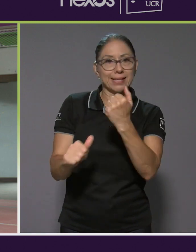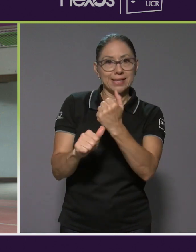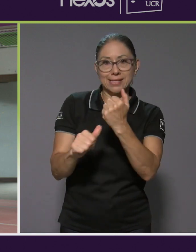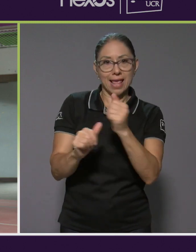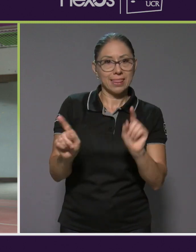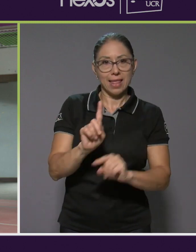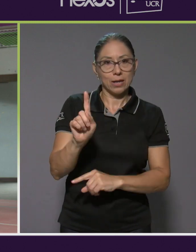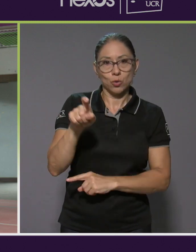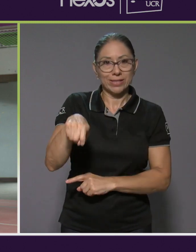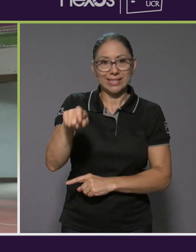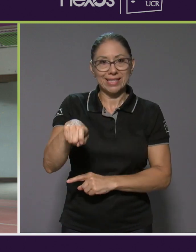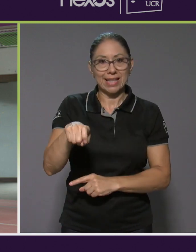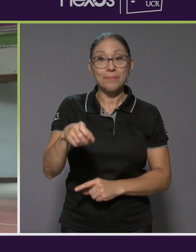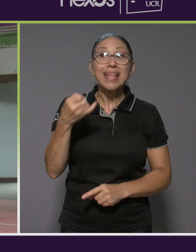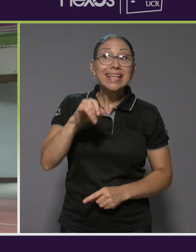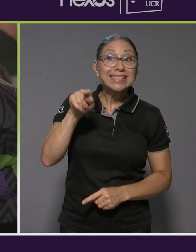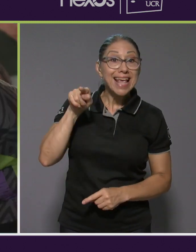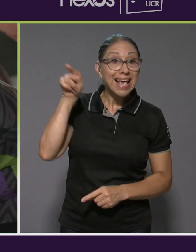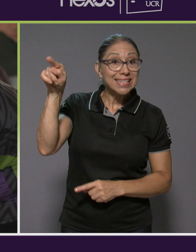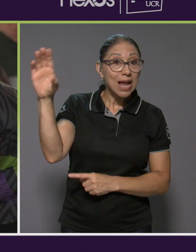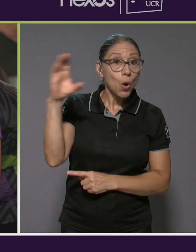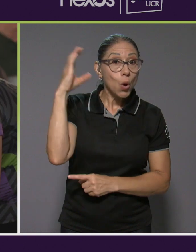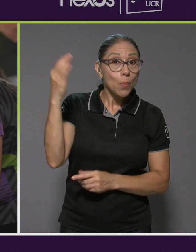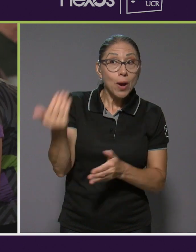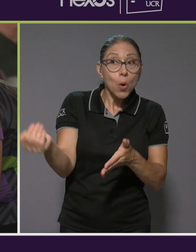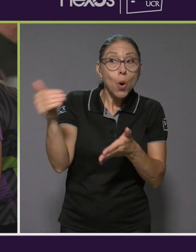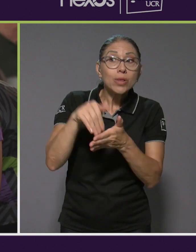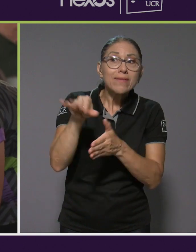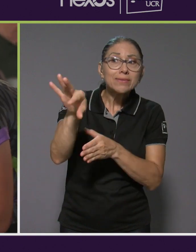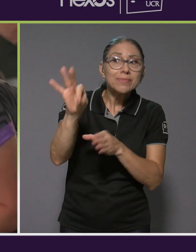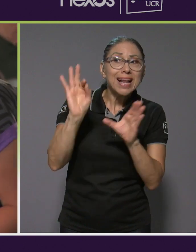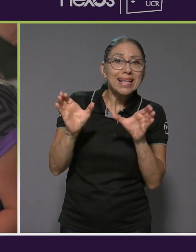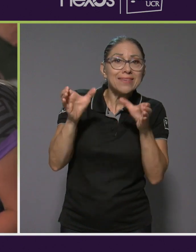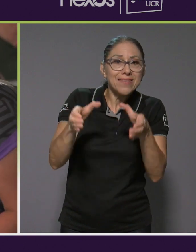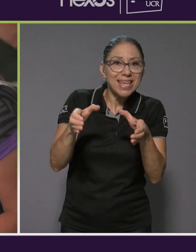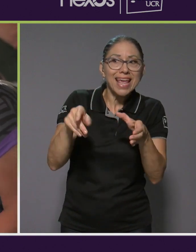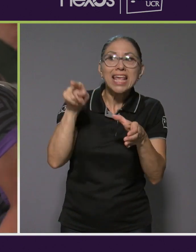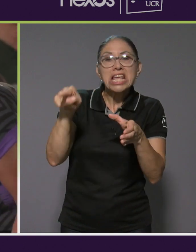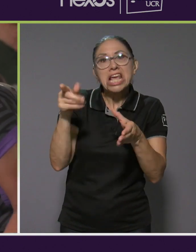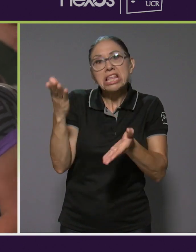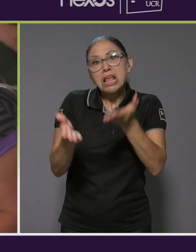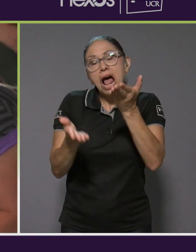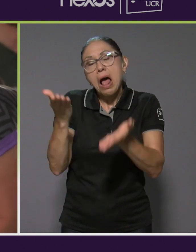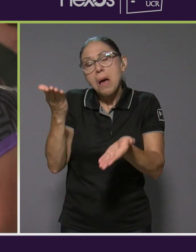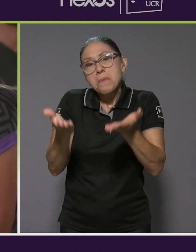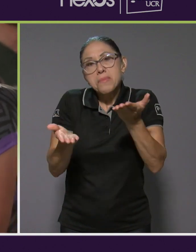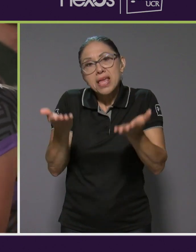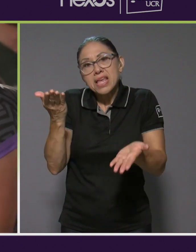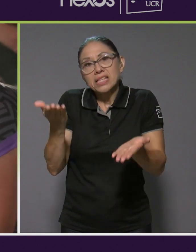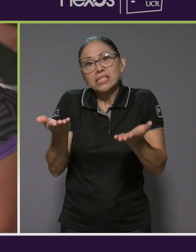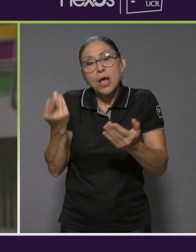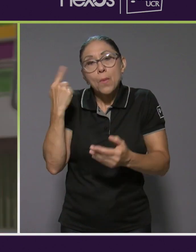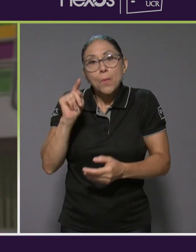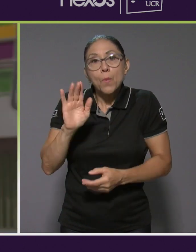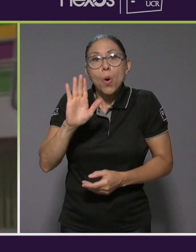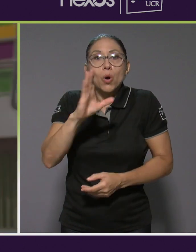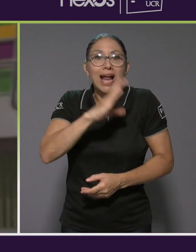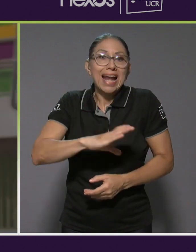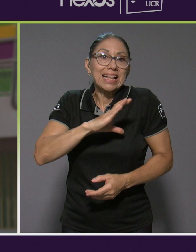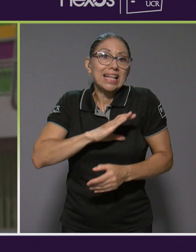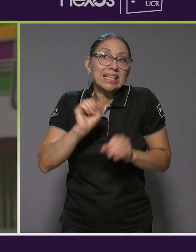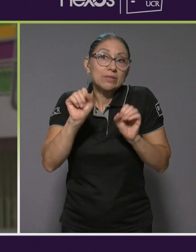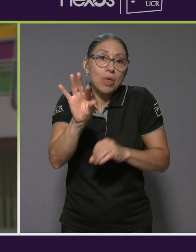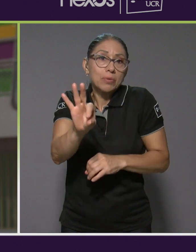En el caso de que ya la clasifiquen de nuevo y pase a ser, podría ser por las características. BC1